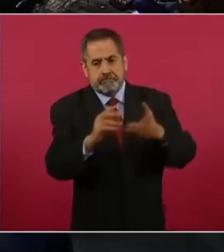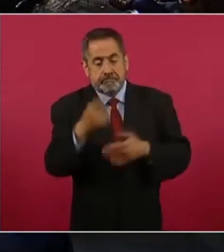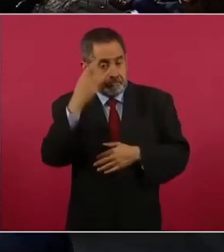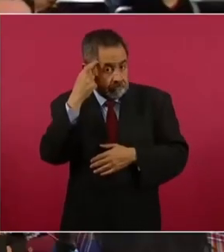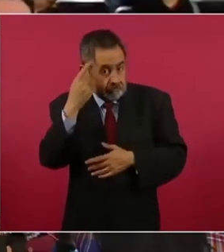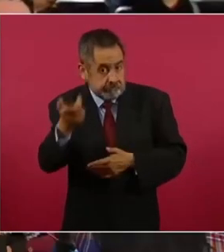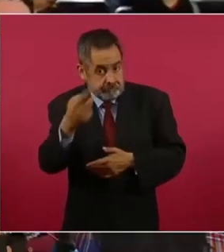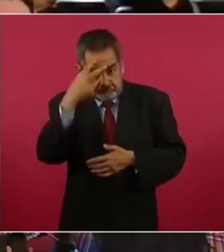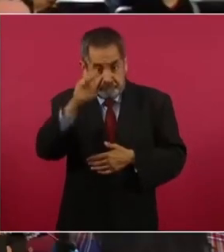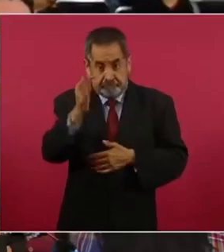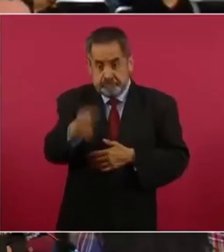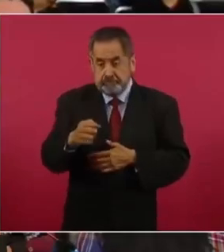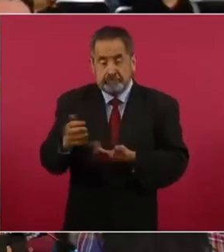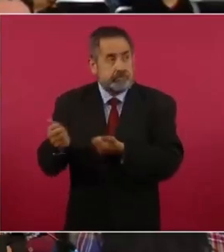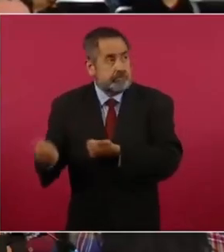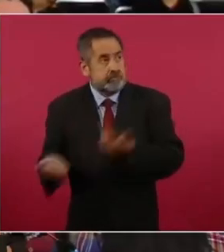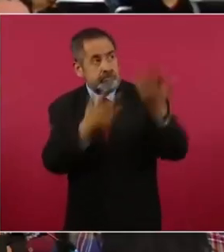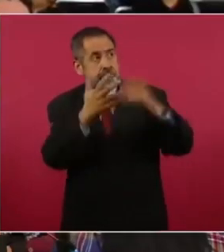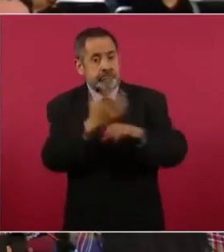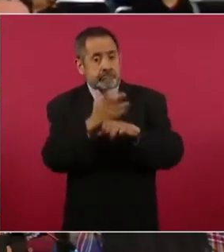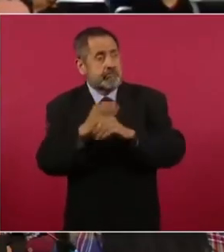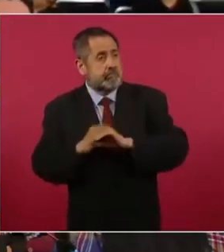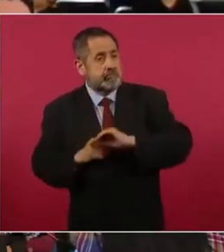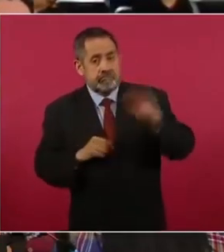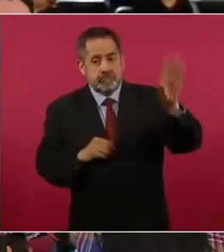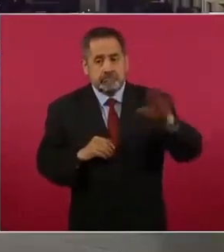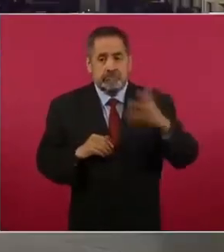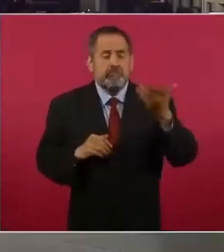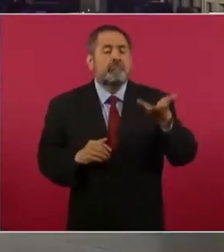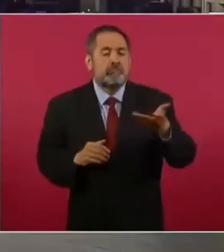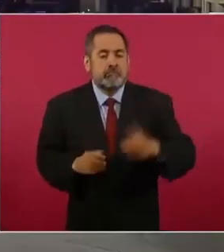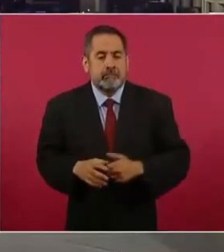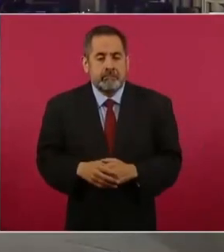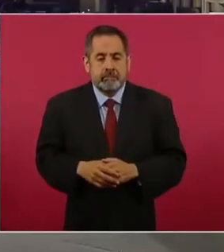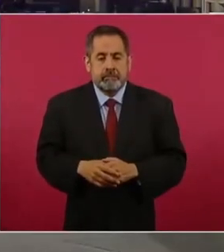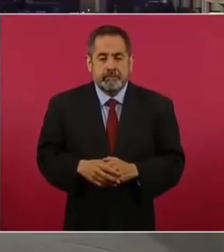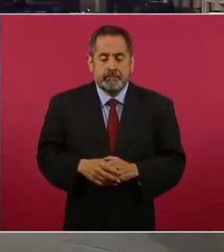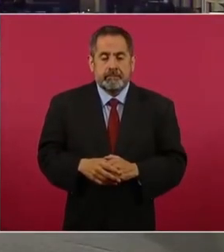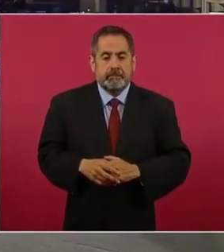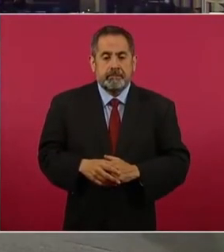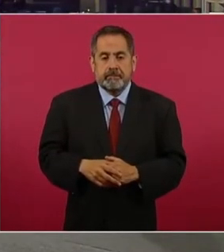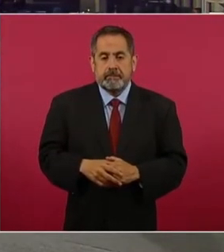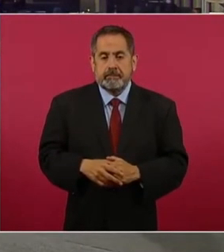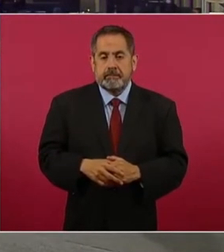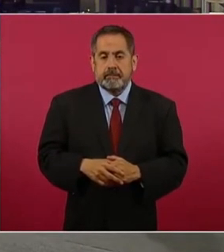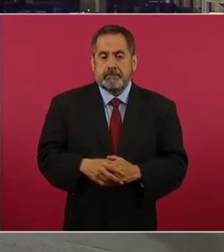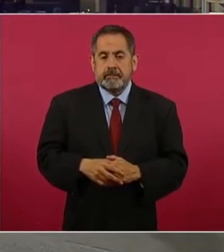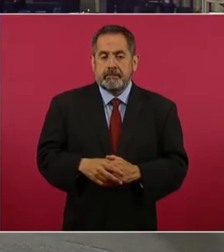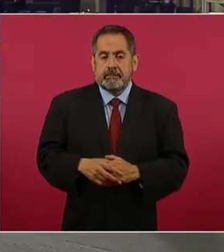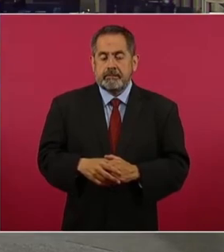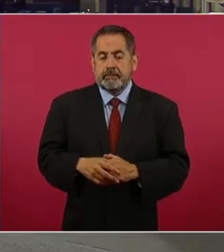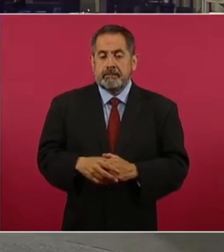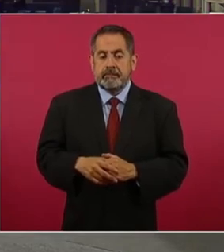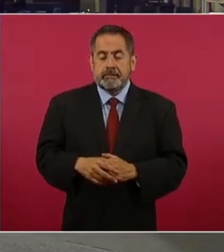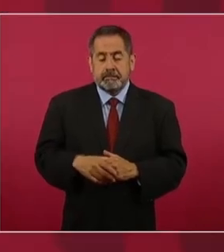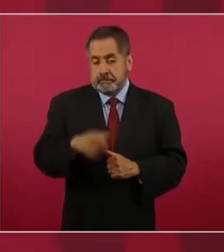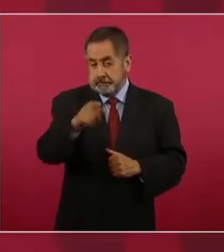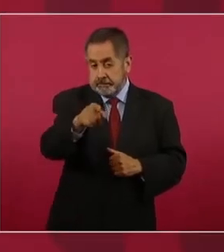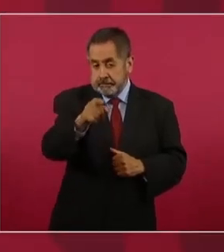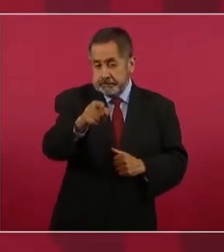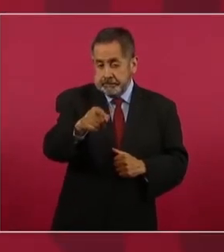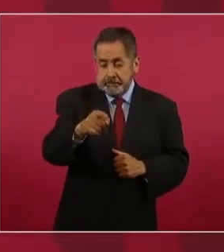a enviarlo a Estados Unidos? Bueno, pues es un asunto muy